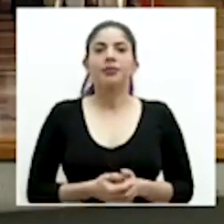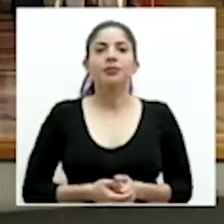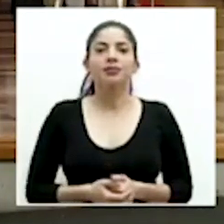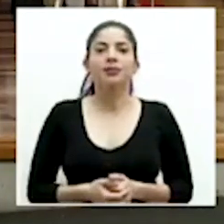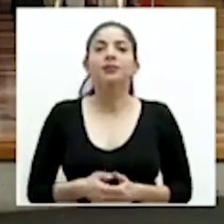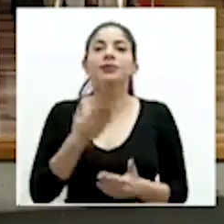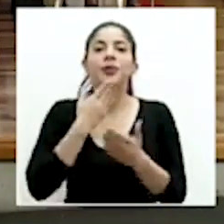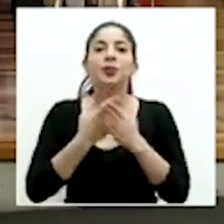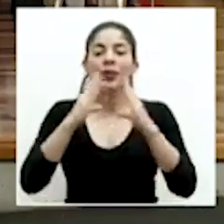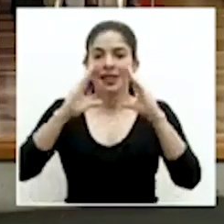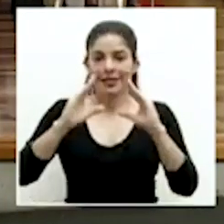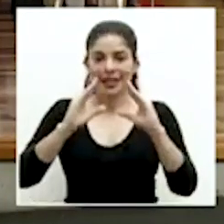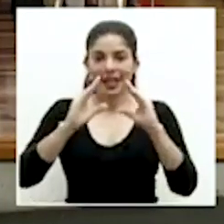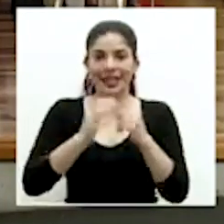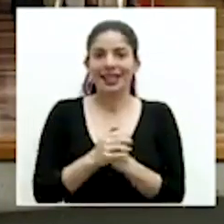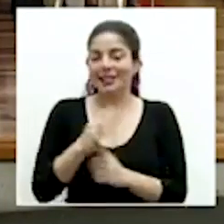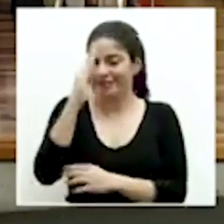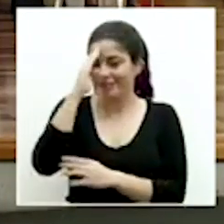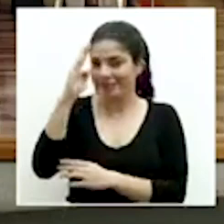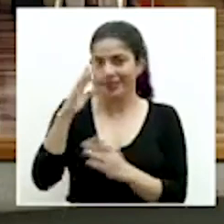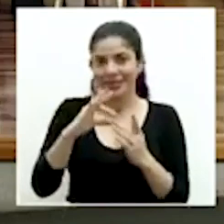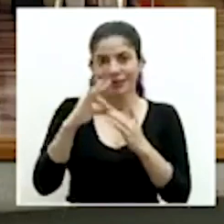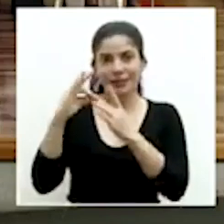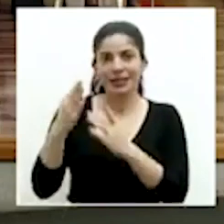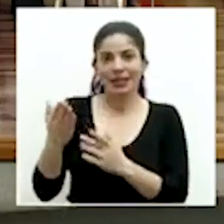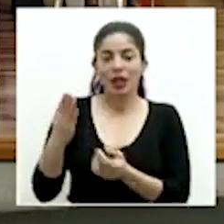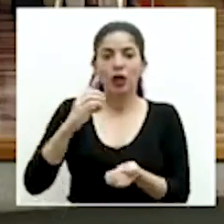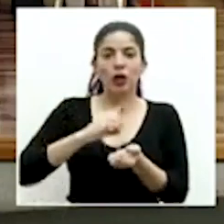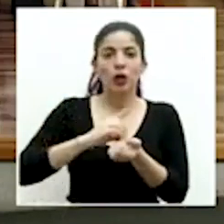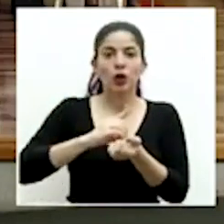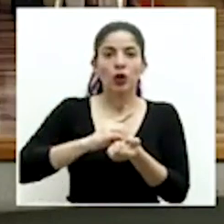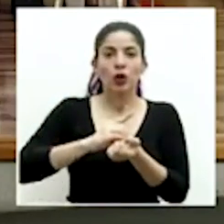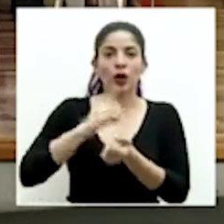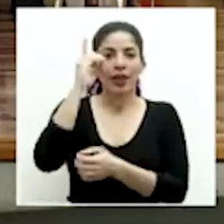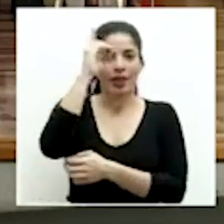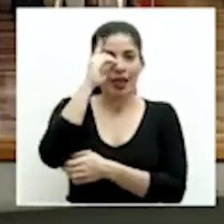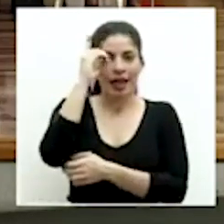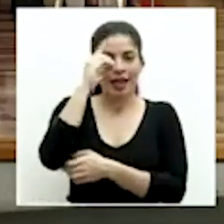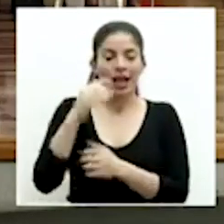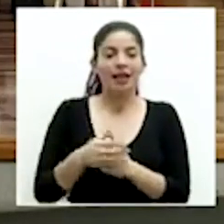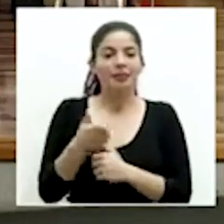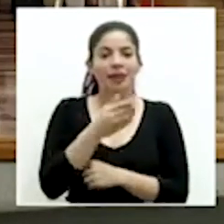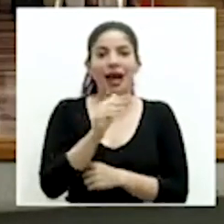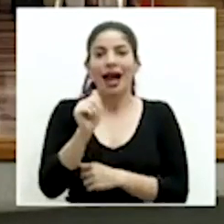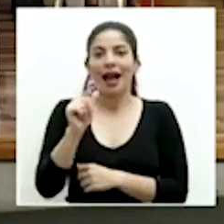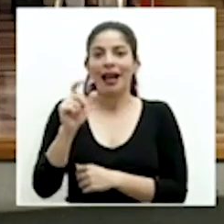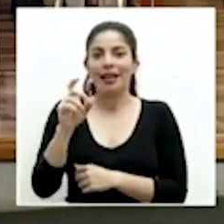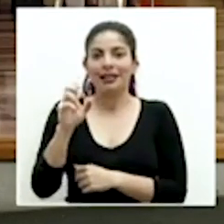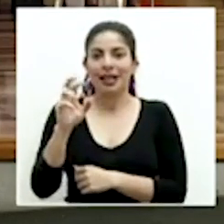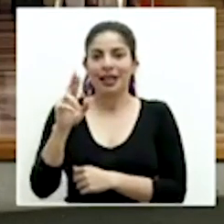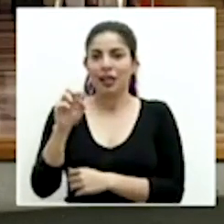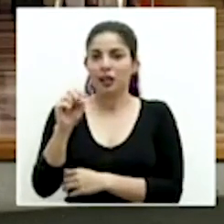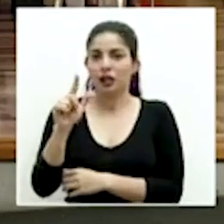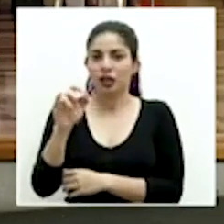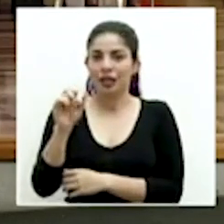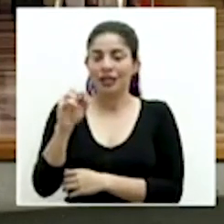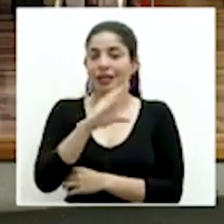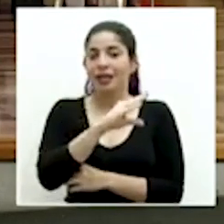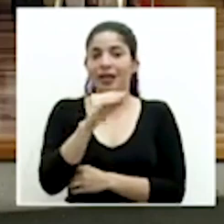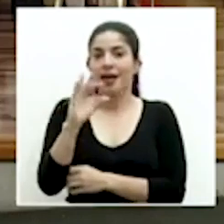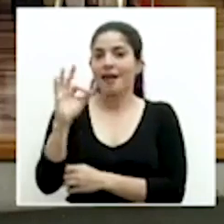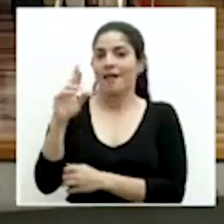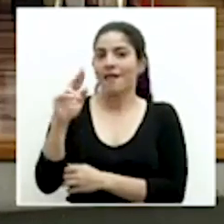Muy buenas tardes y un saludo especial al doctor Daniel Salas, a don Alexander Solís y a don Franklin Corella que nos